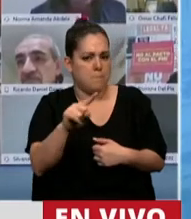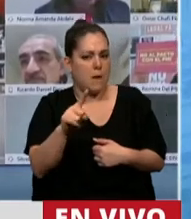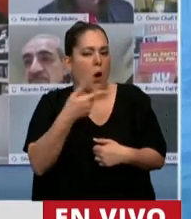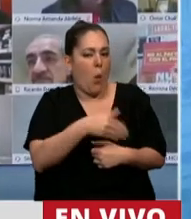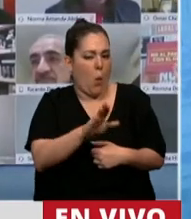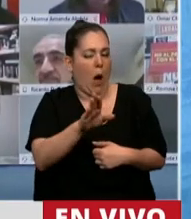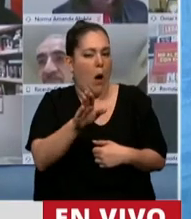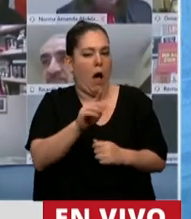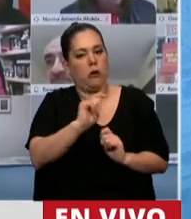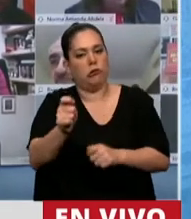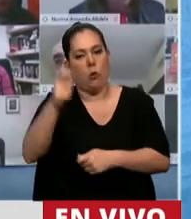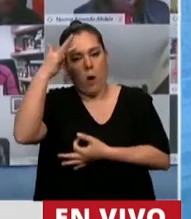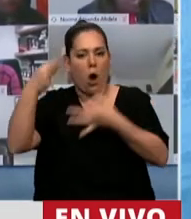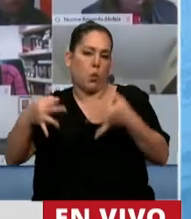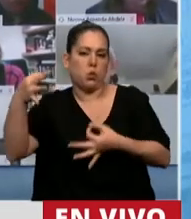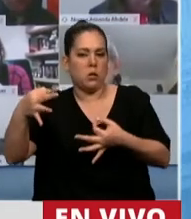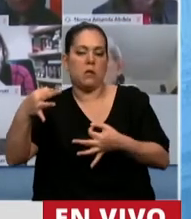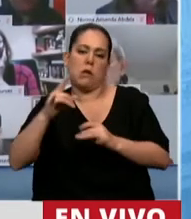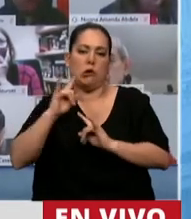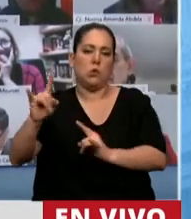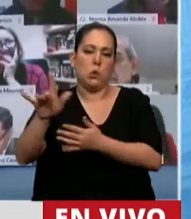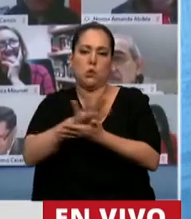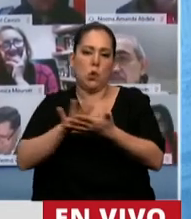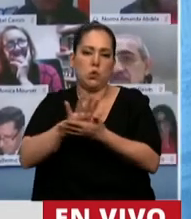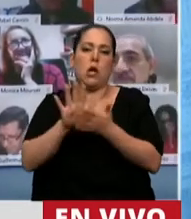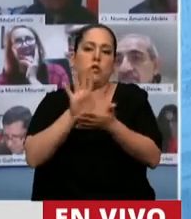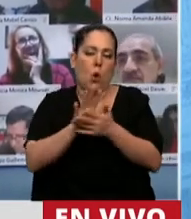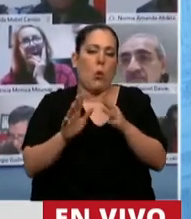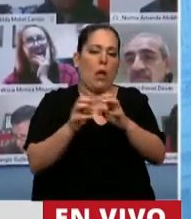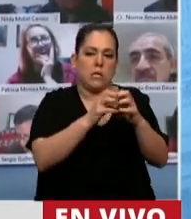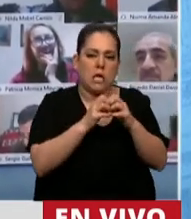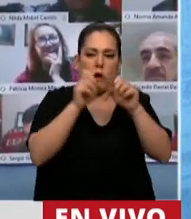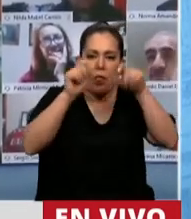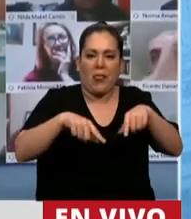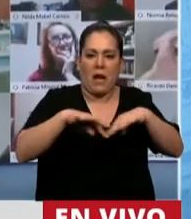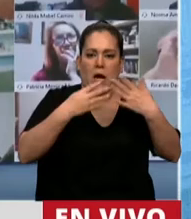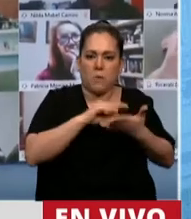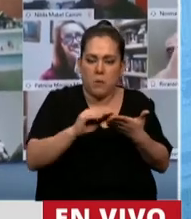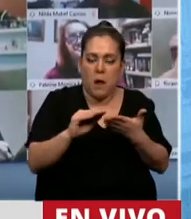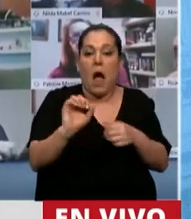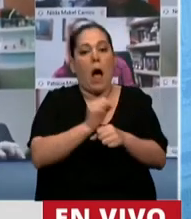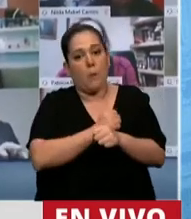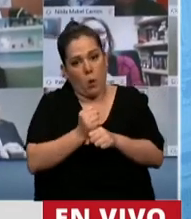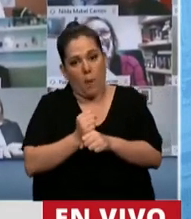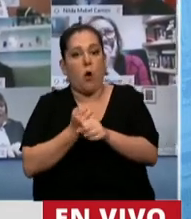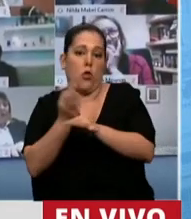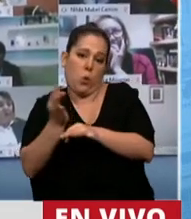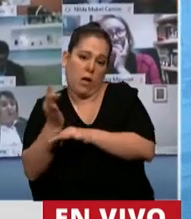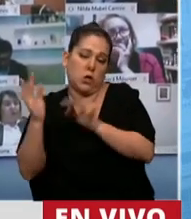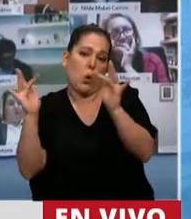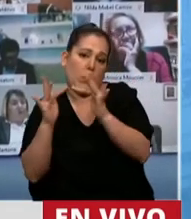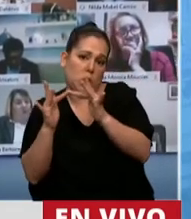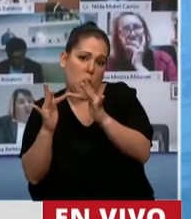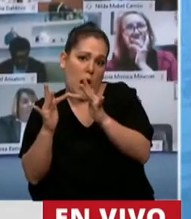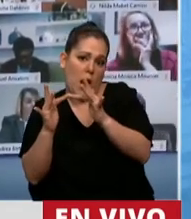judicializar las leyes que se aprueben en esta Cámara. Aprobamos la educación virtual en una de nuestras